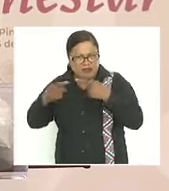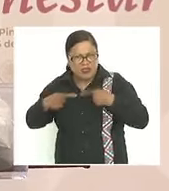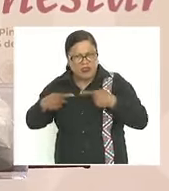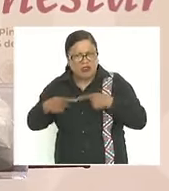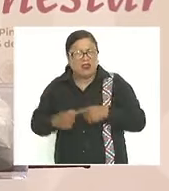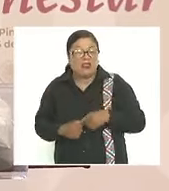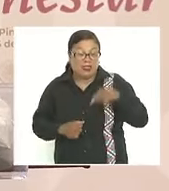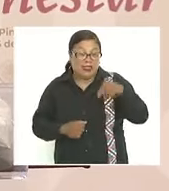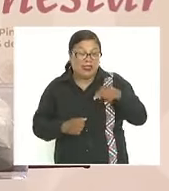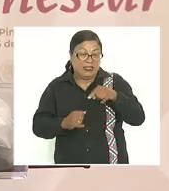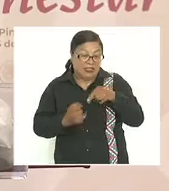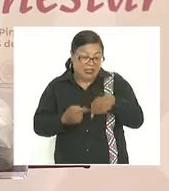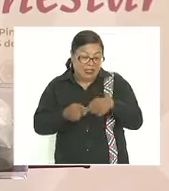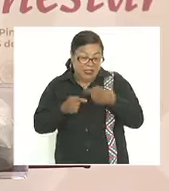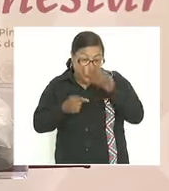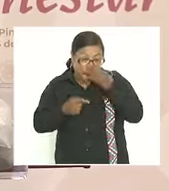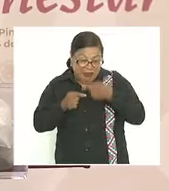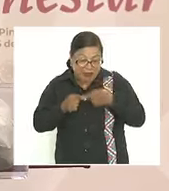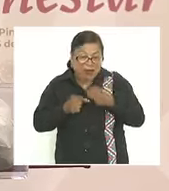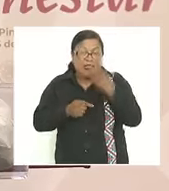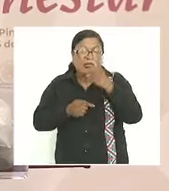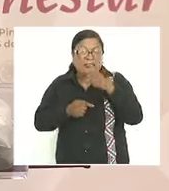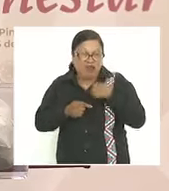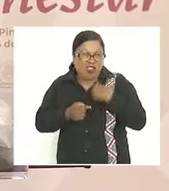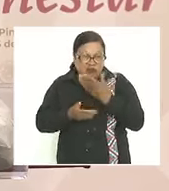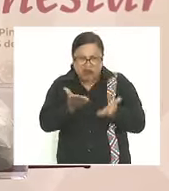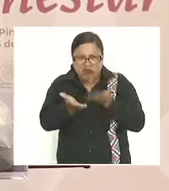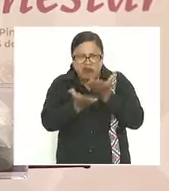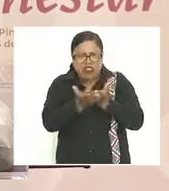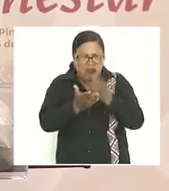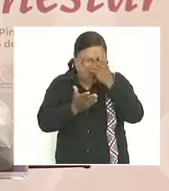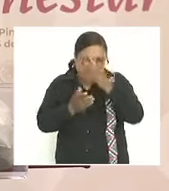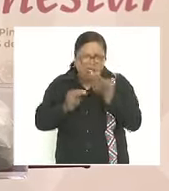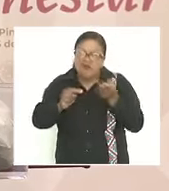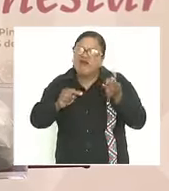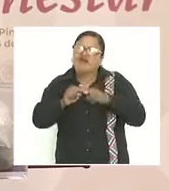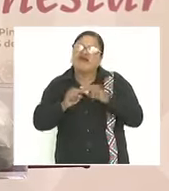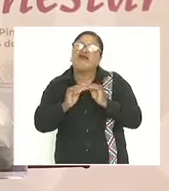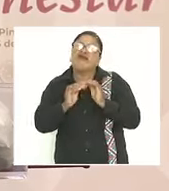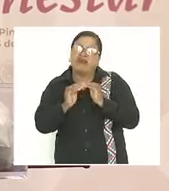voy a hacer una propuesta para que siga aumentando el salario